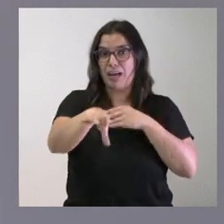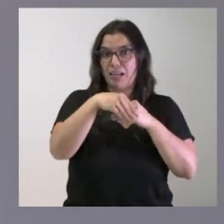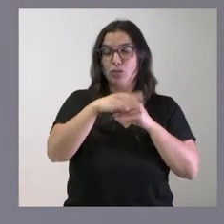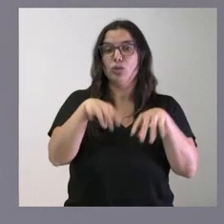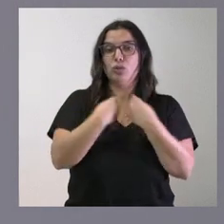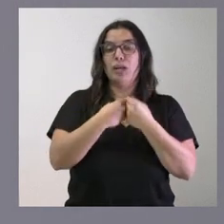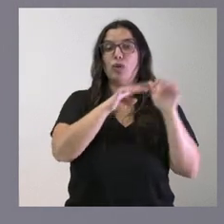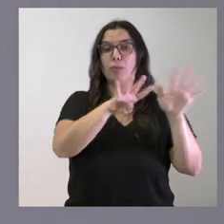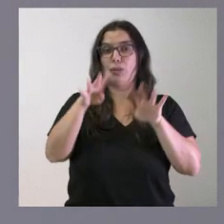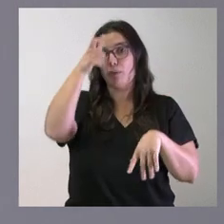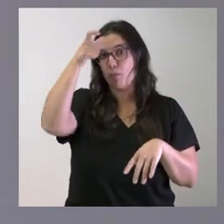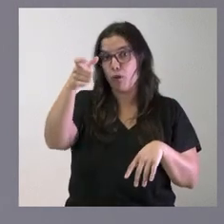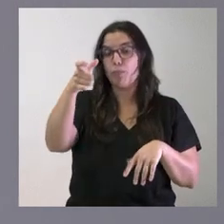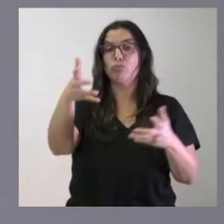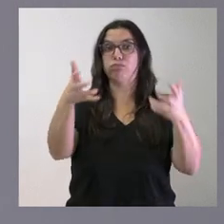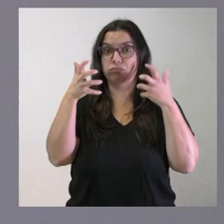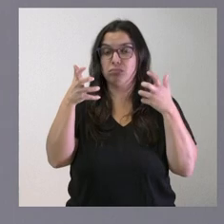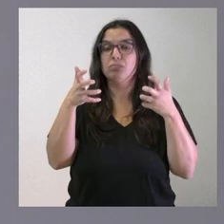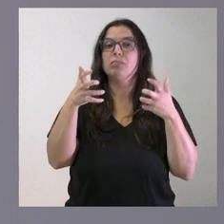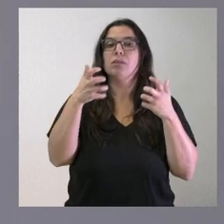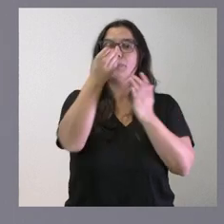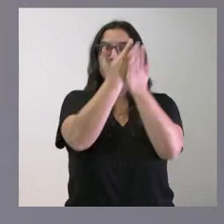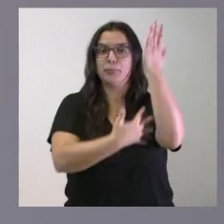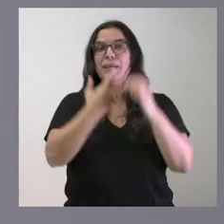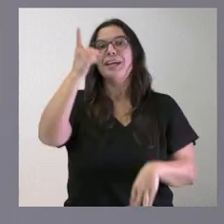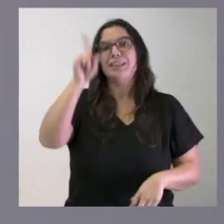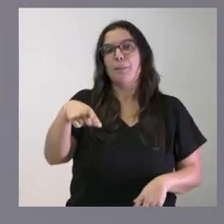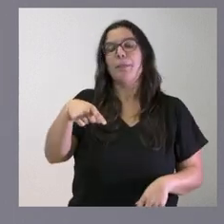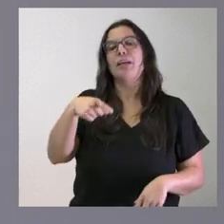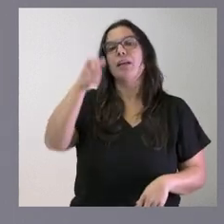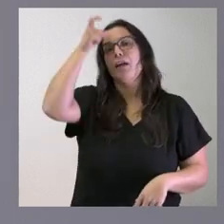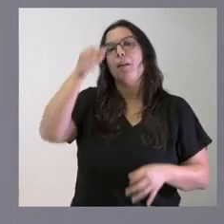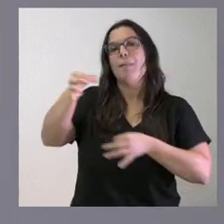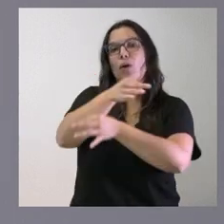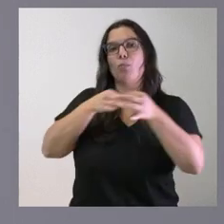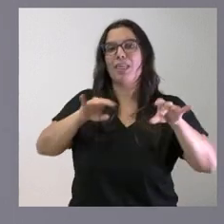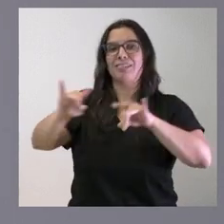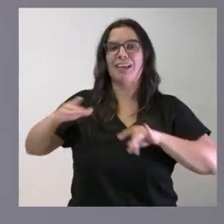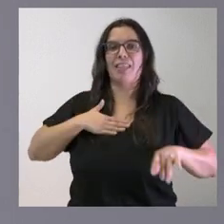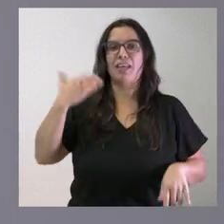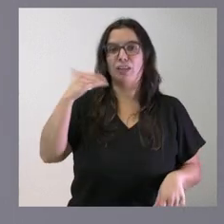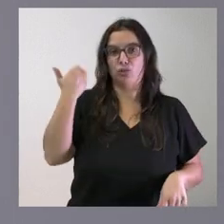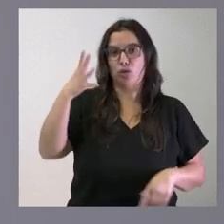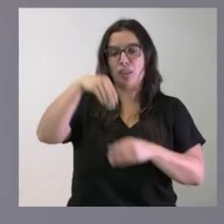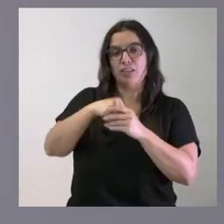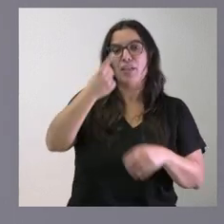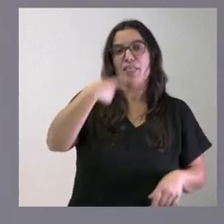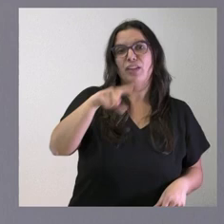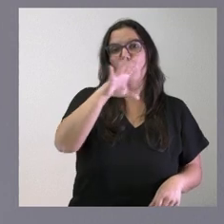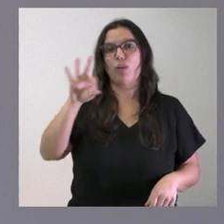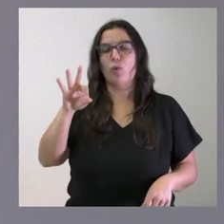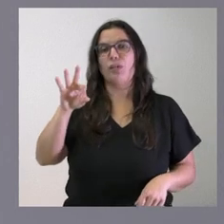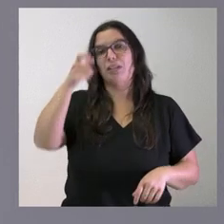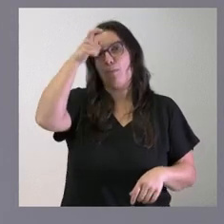municipios beneficiarios, así como la mancomunidad de la tierra de Soria, que incluye 150 pueblos,